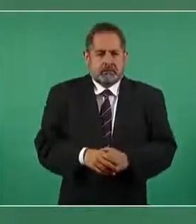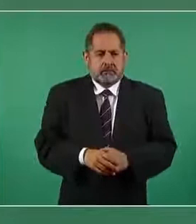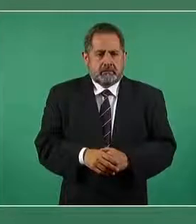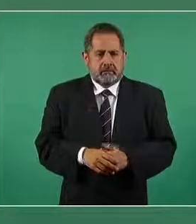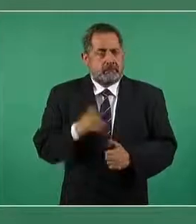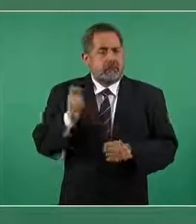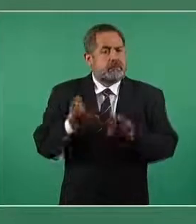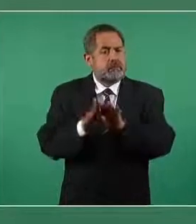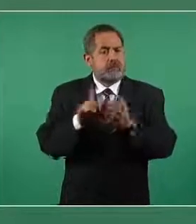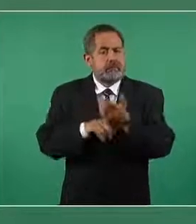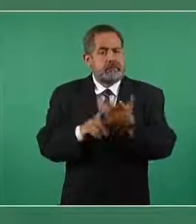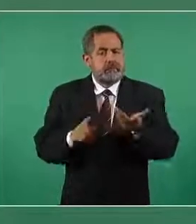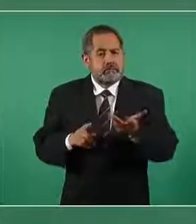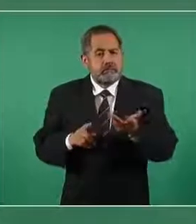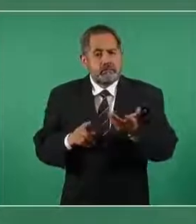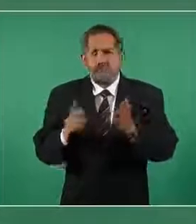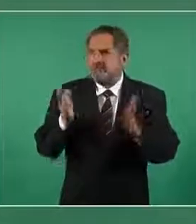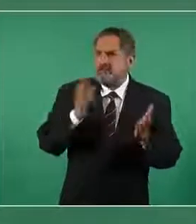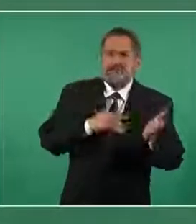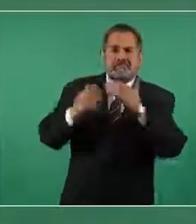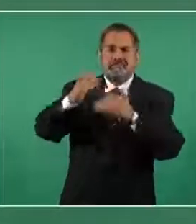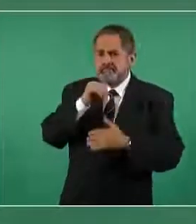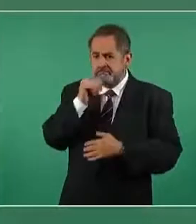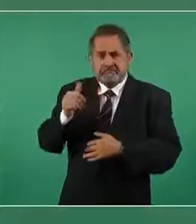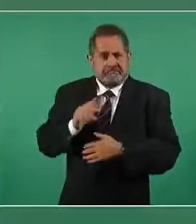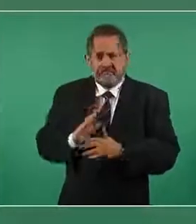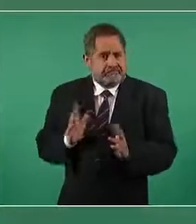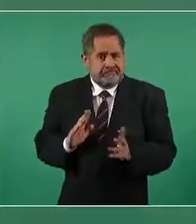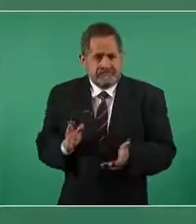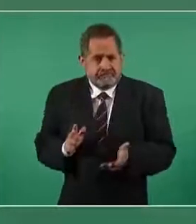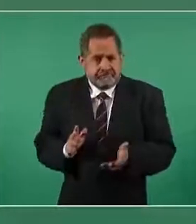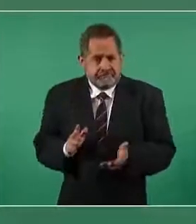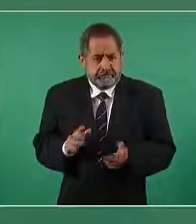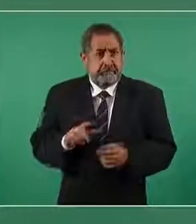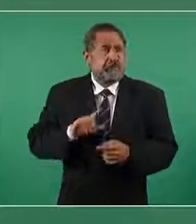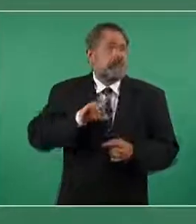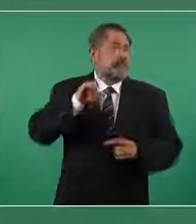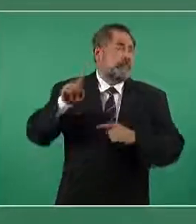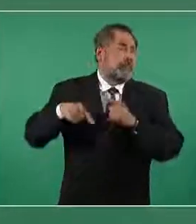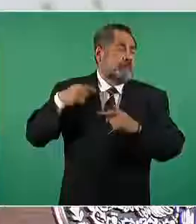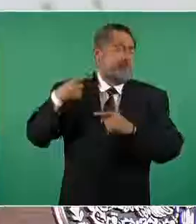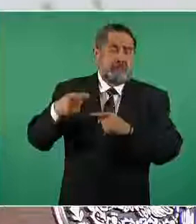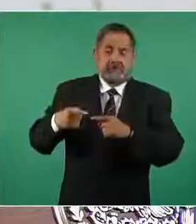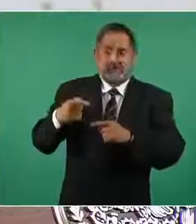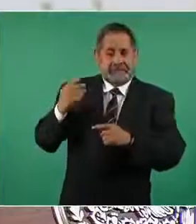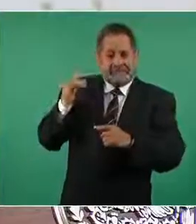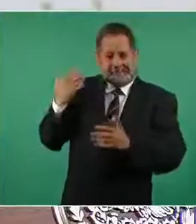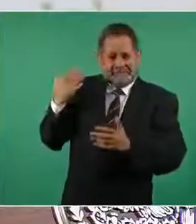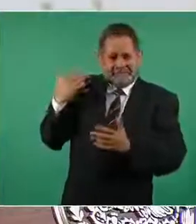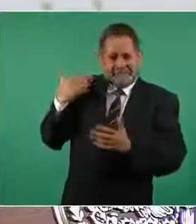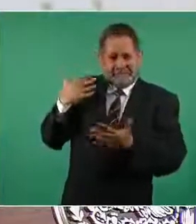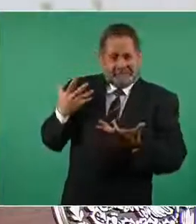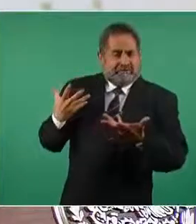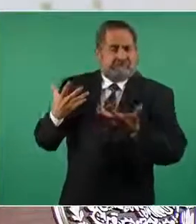y no hubo desarrollo es hasta los últimos tiempos y por